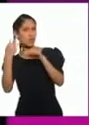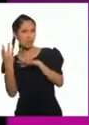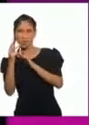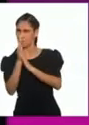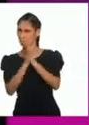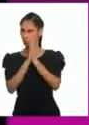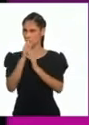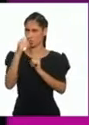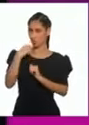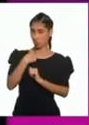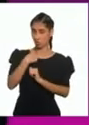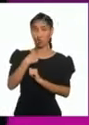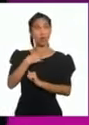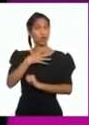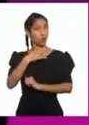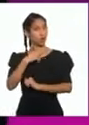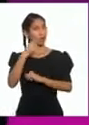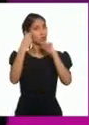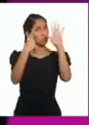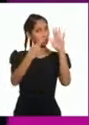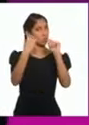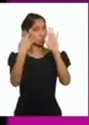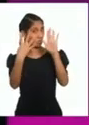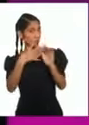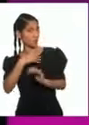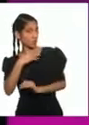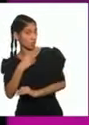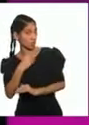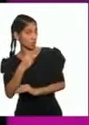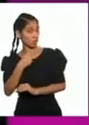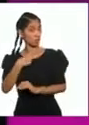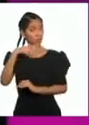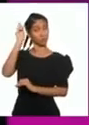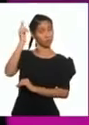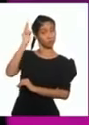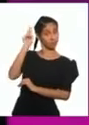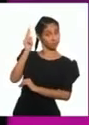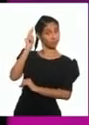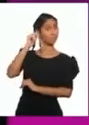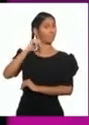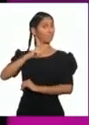69 años y soy maestro.